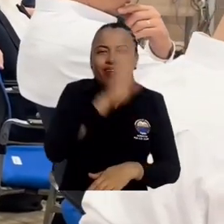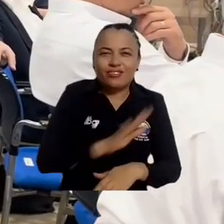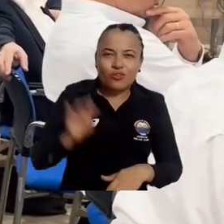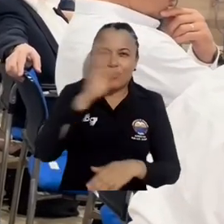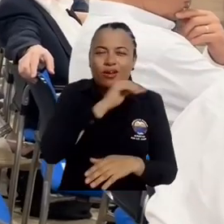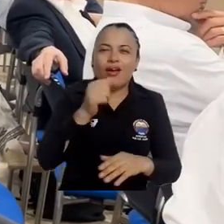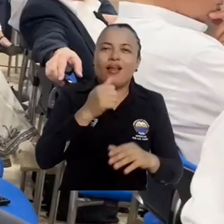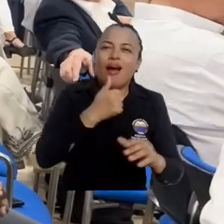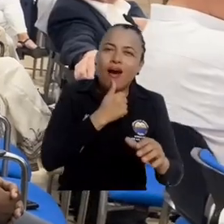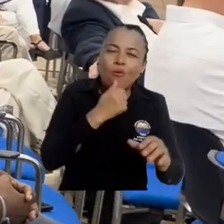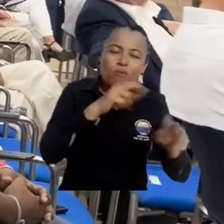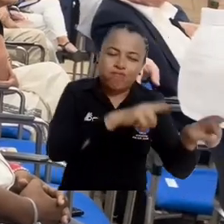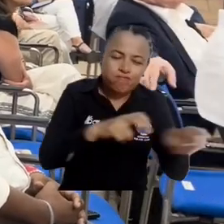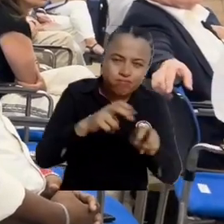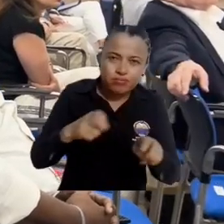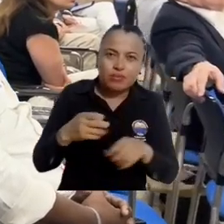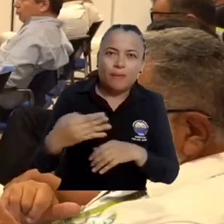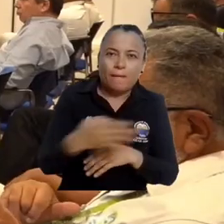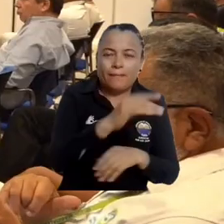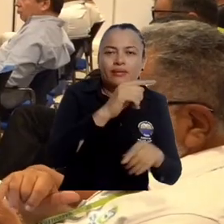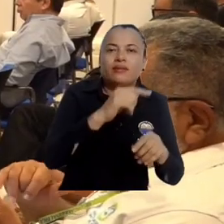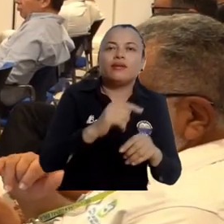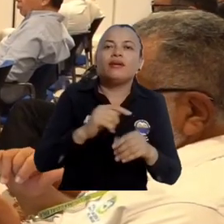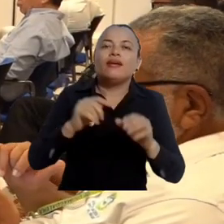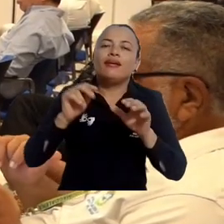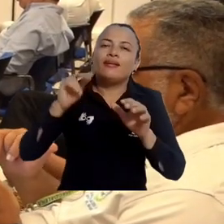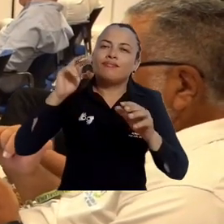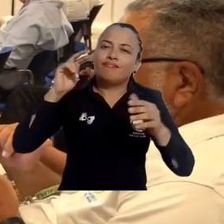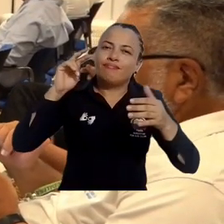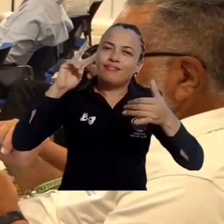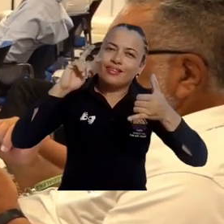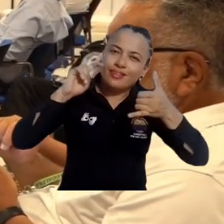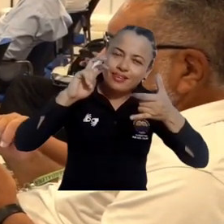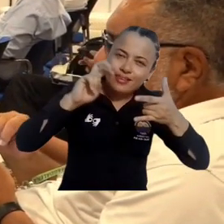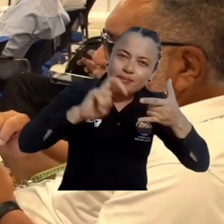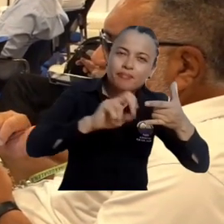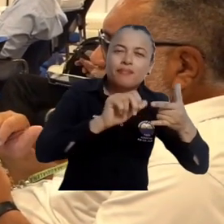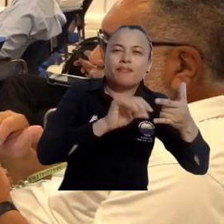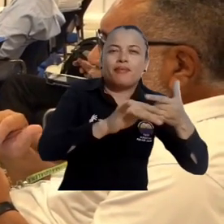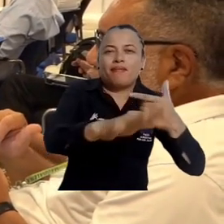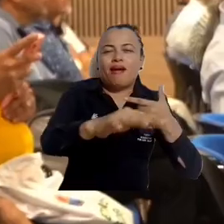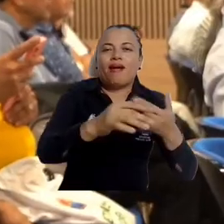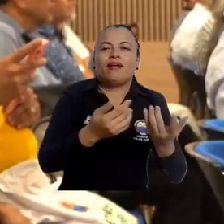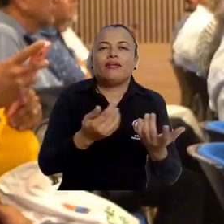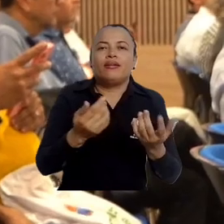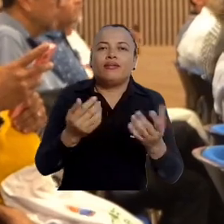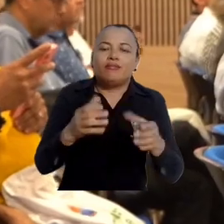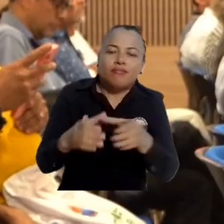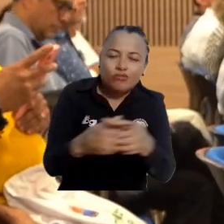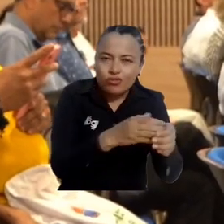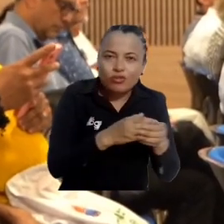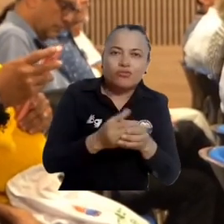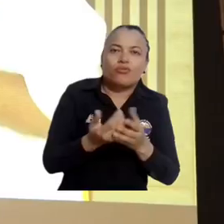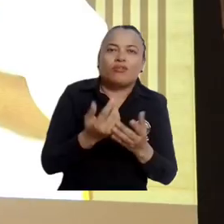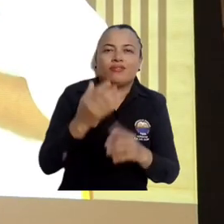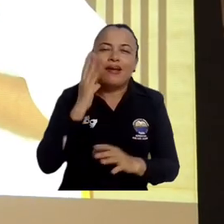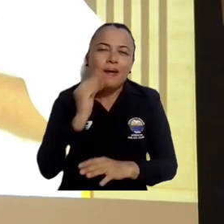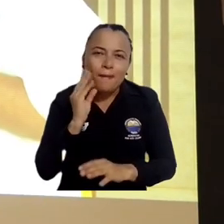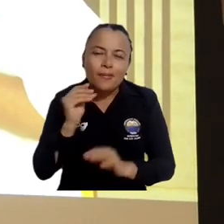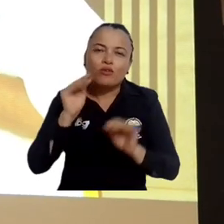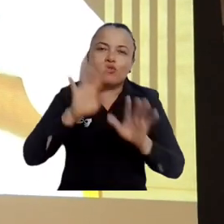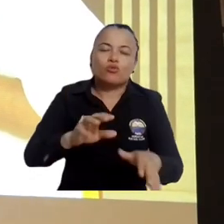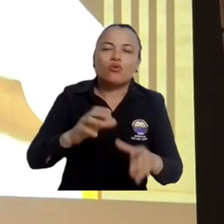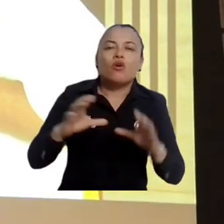y Pesca, INVEMAR, Parques Nacionales Naturales de Colombia, empresarios atuneros, asociaciones de pescadores y expertos de la